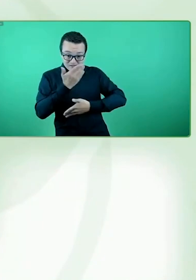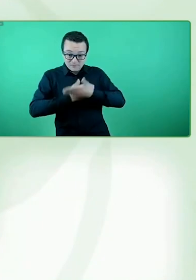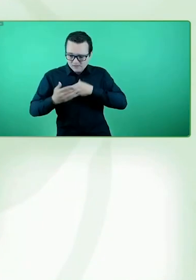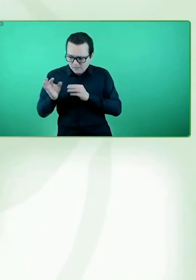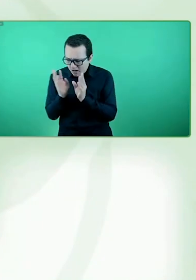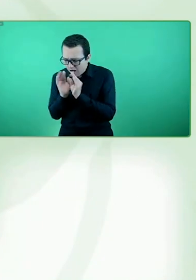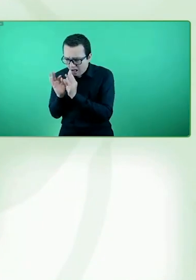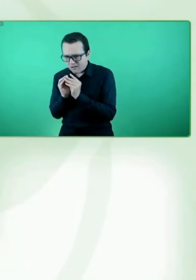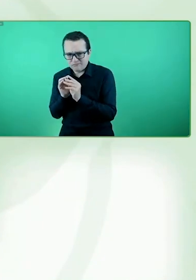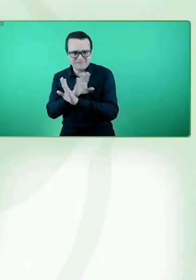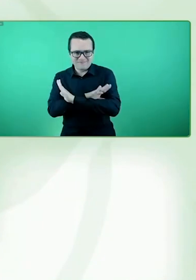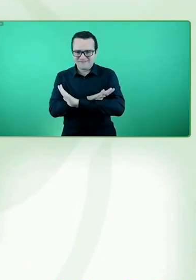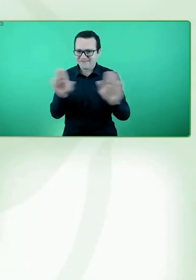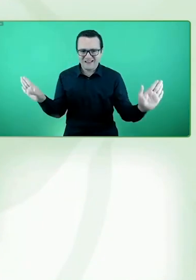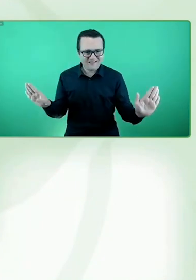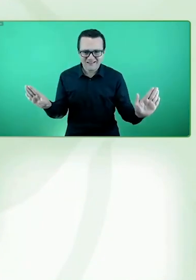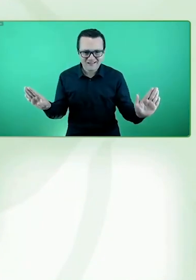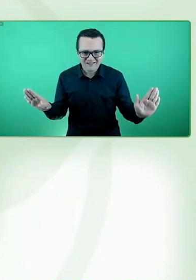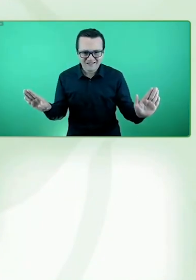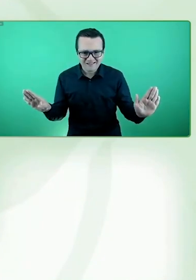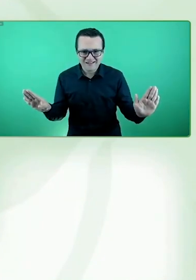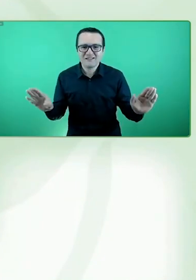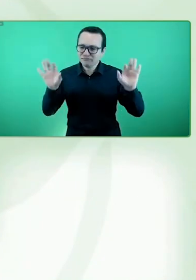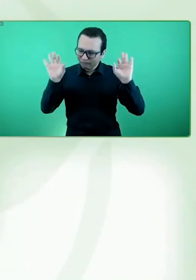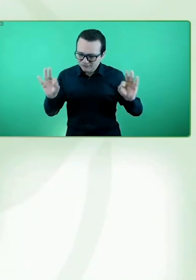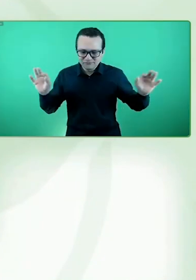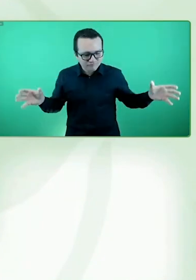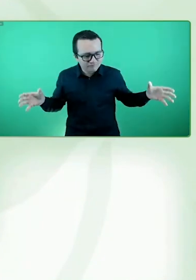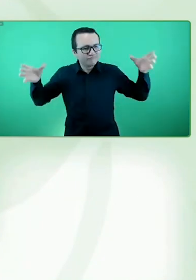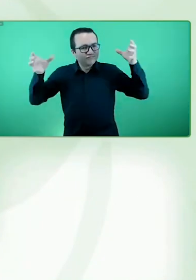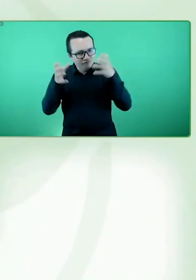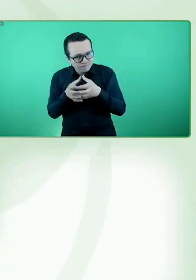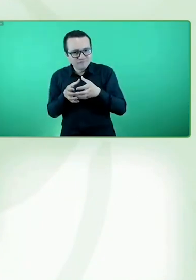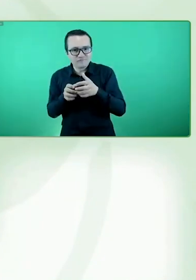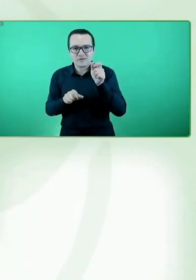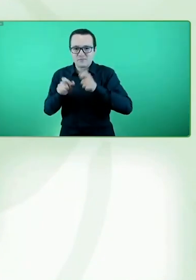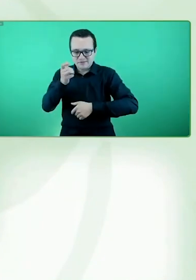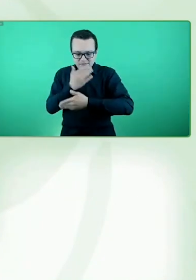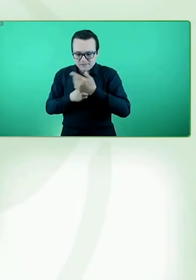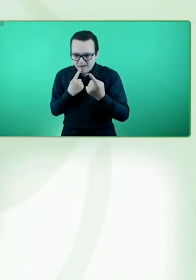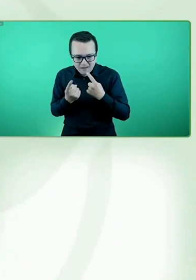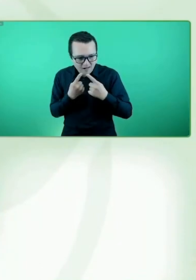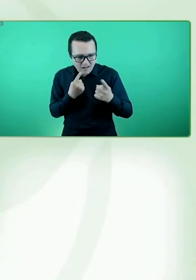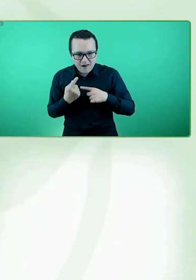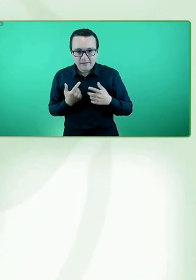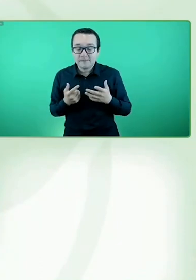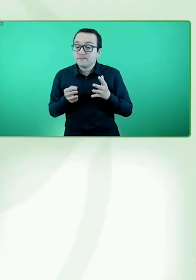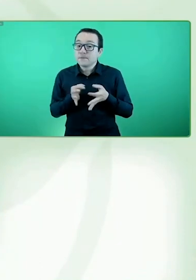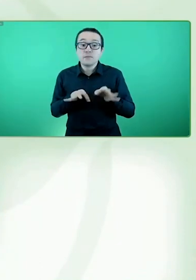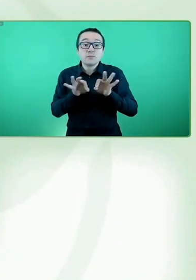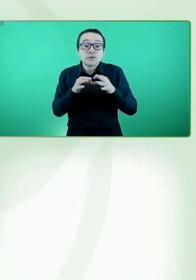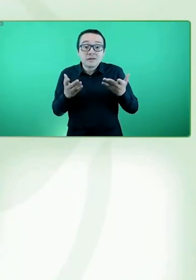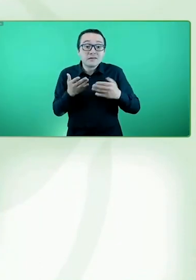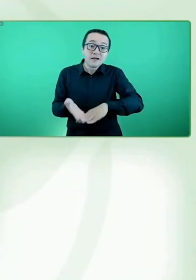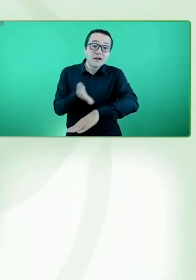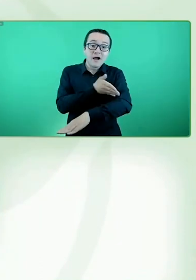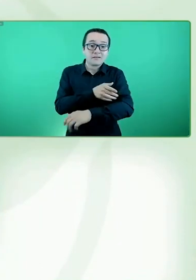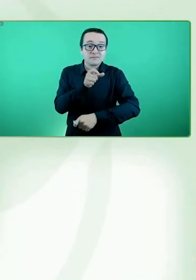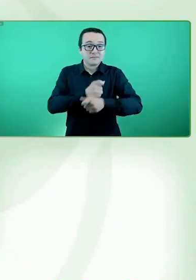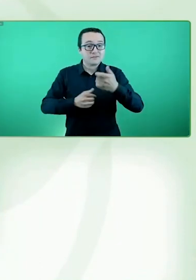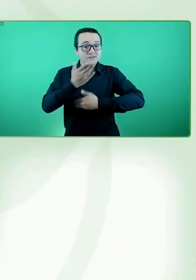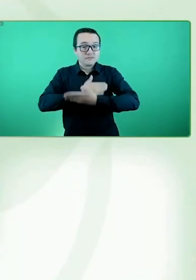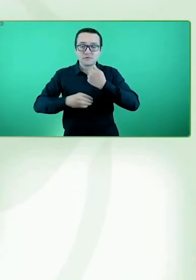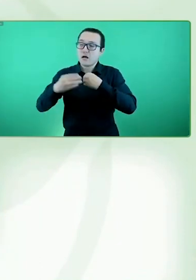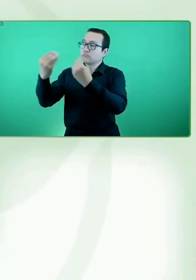que las personas con discapacidad tengamos el nivel de formación, el nivel de capacitación que nos permita